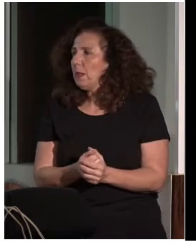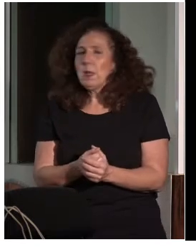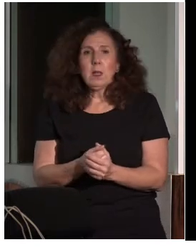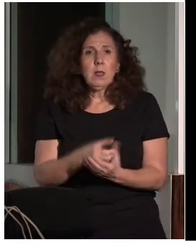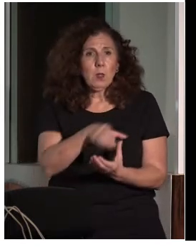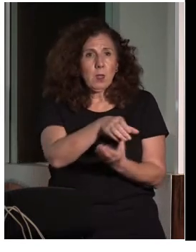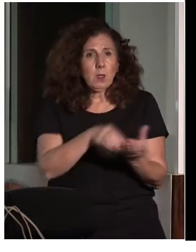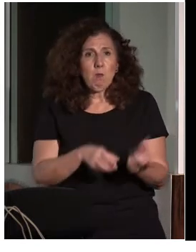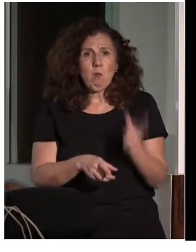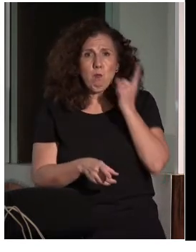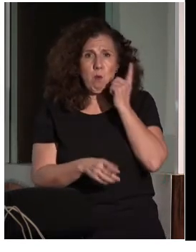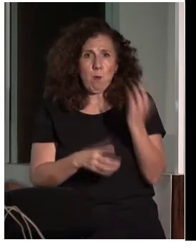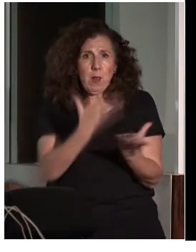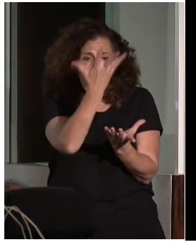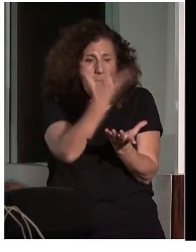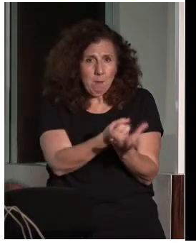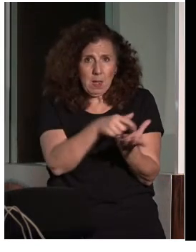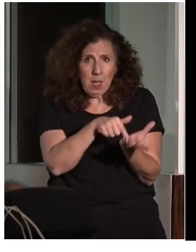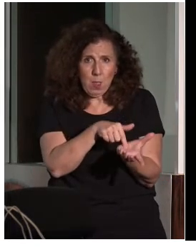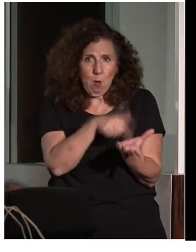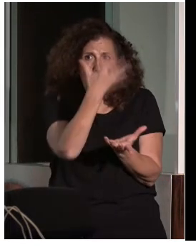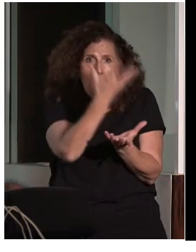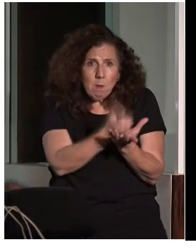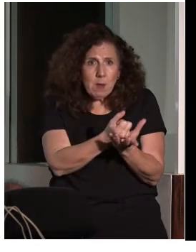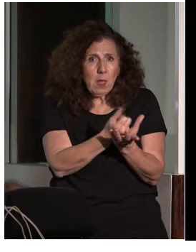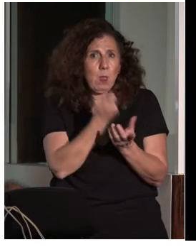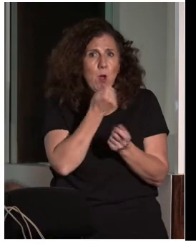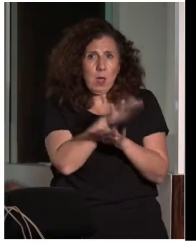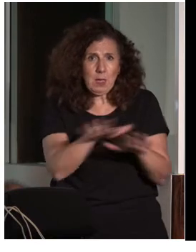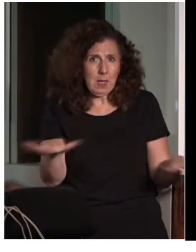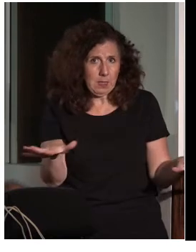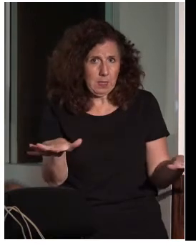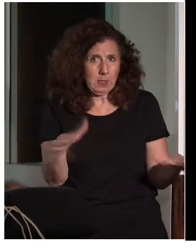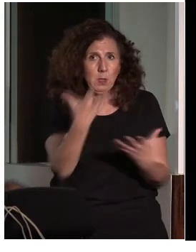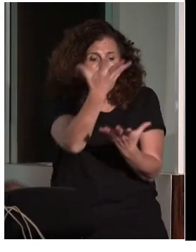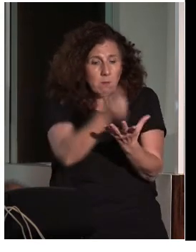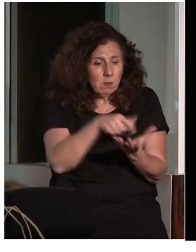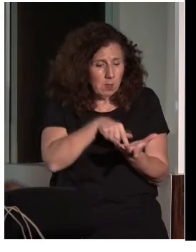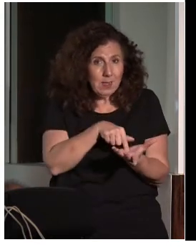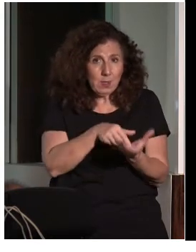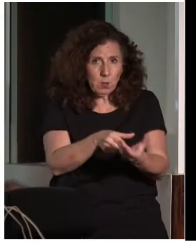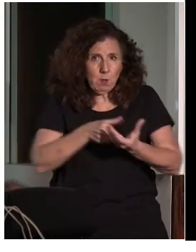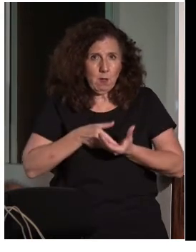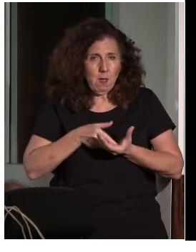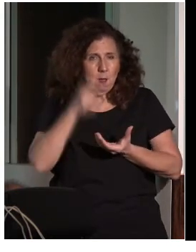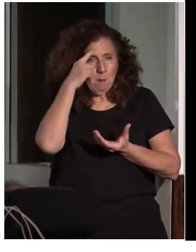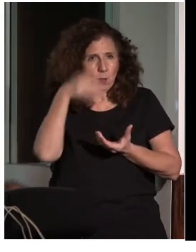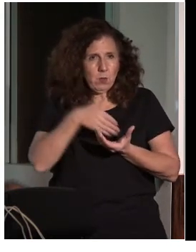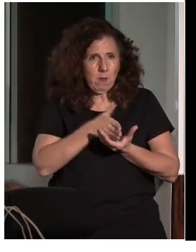móvil, que es gratuita, que te la puedes descargar, te va localizando todas las balizas que hay en